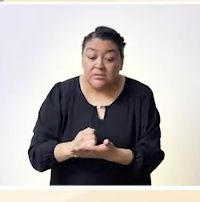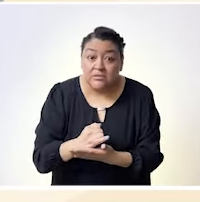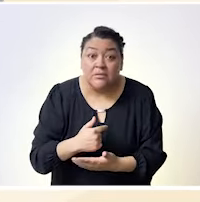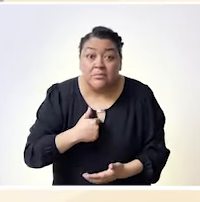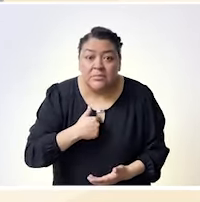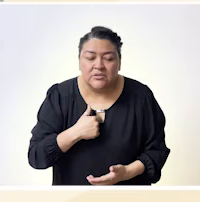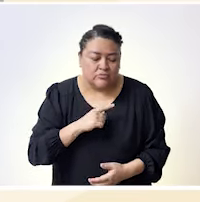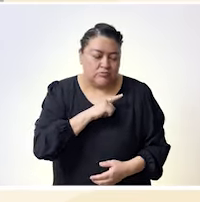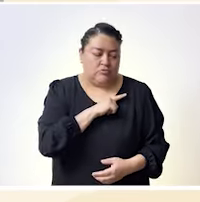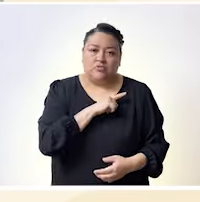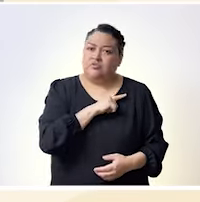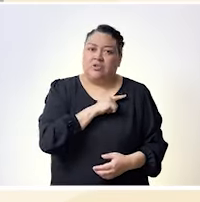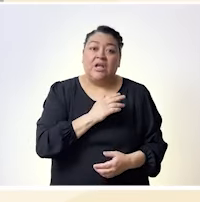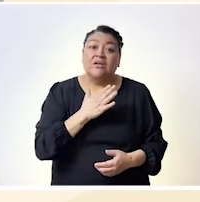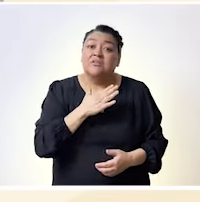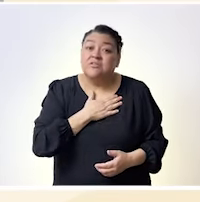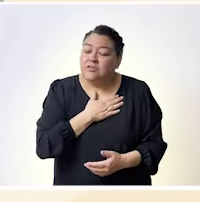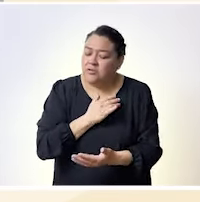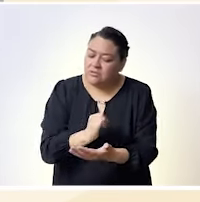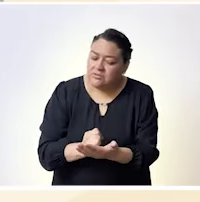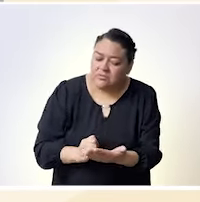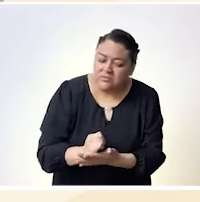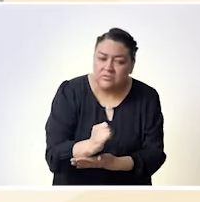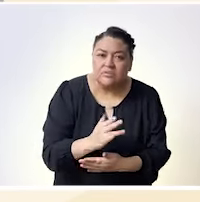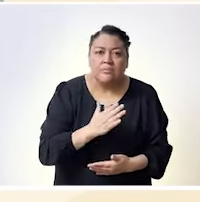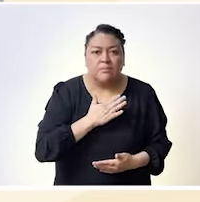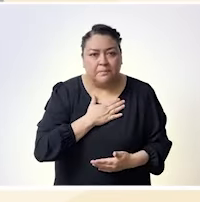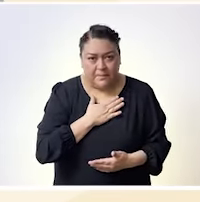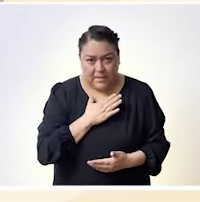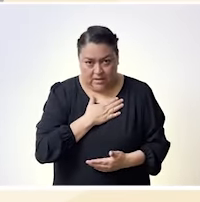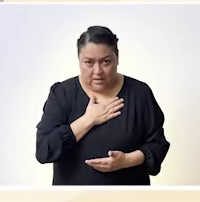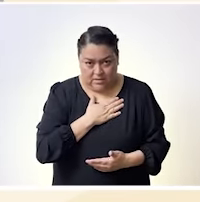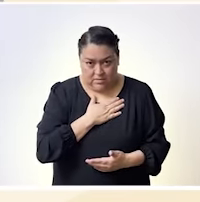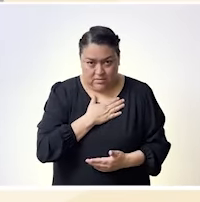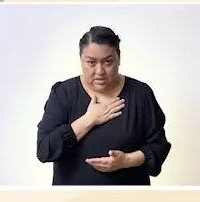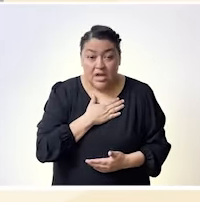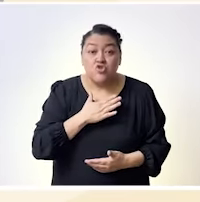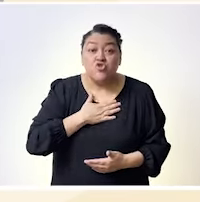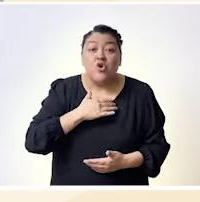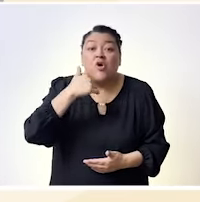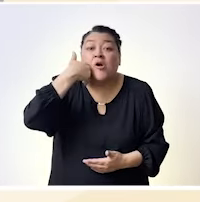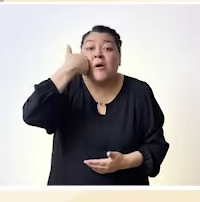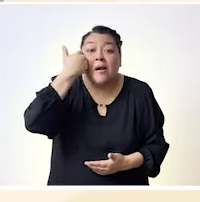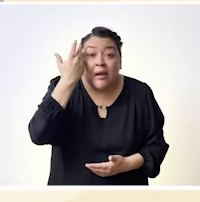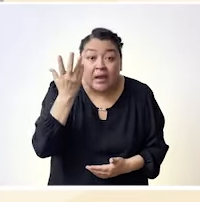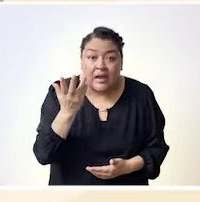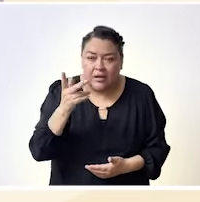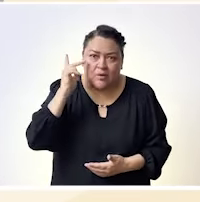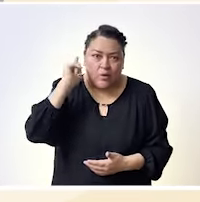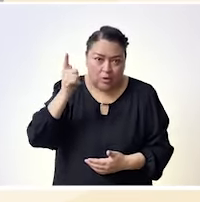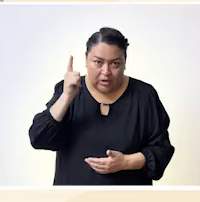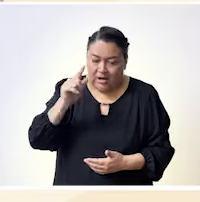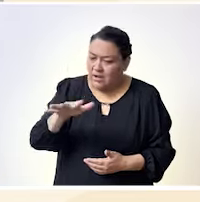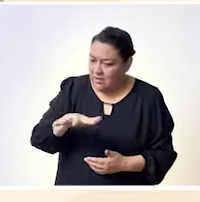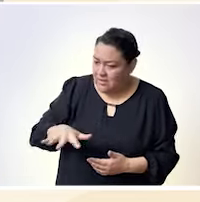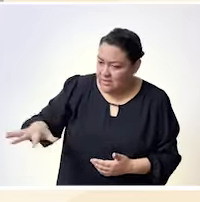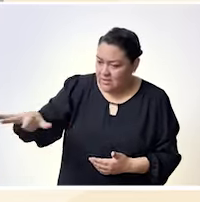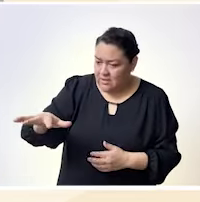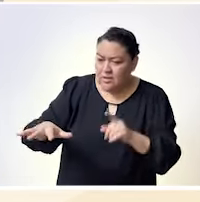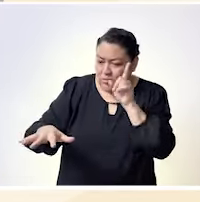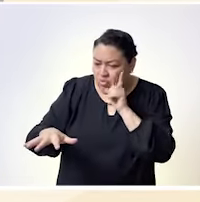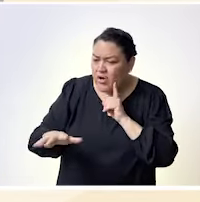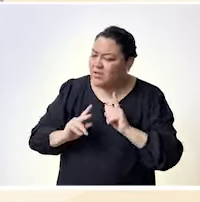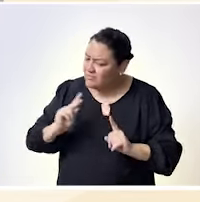y es como de ¿por qué? ¿no? ¿por qué? ¿por qué la sociedad todavía porque parte alguna